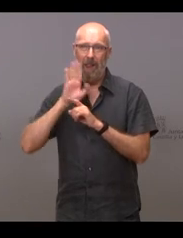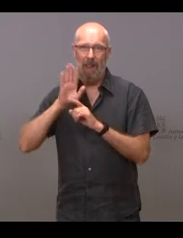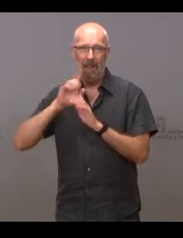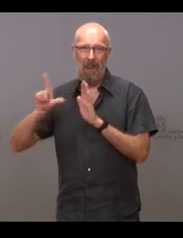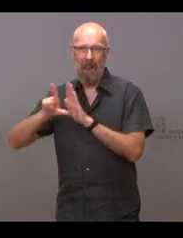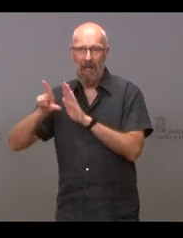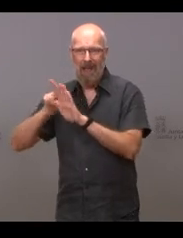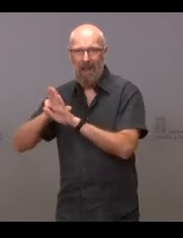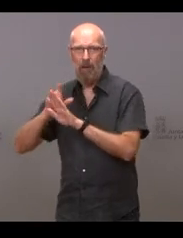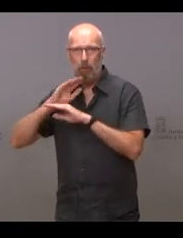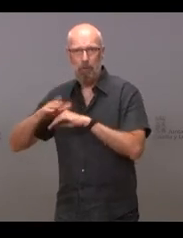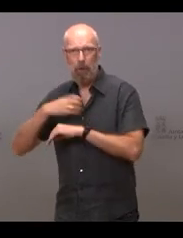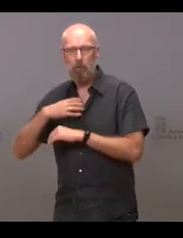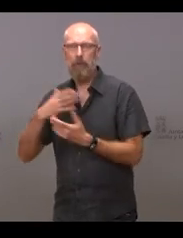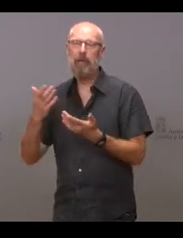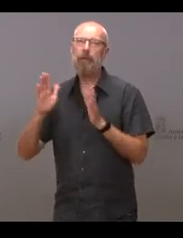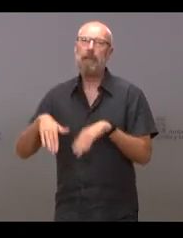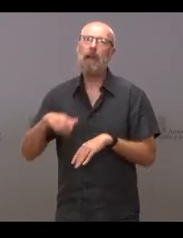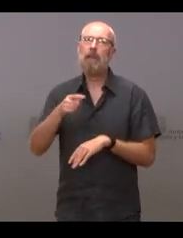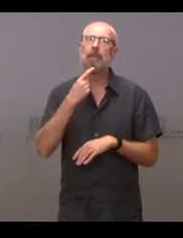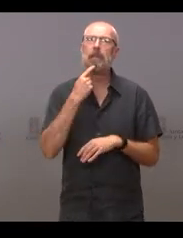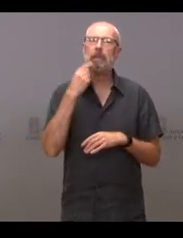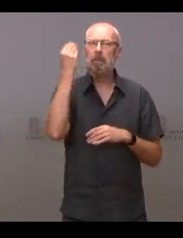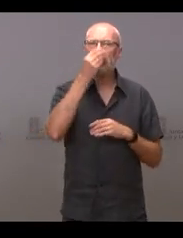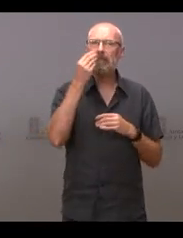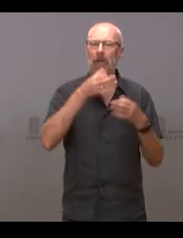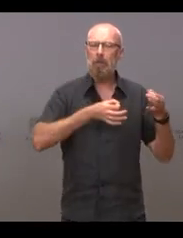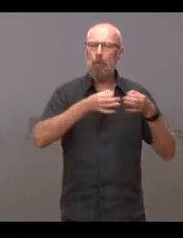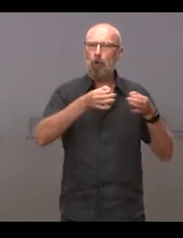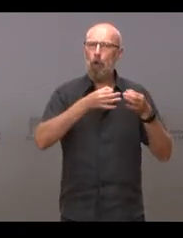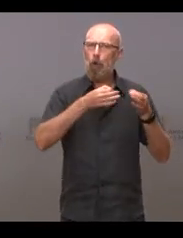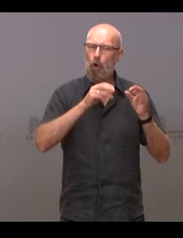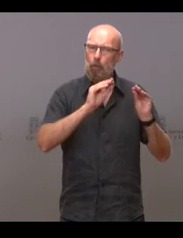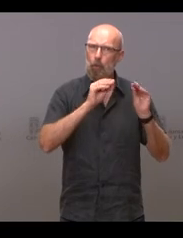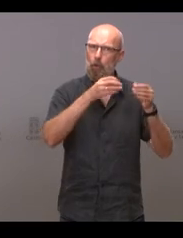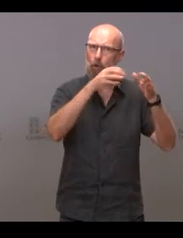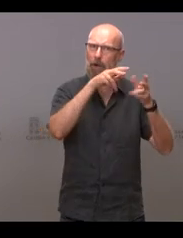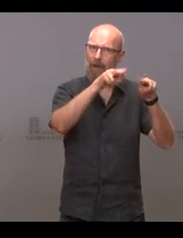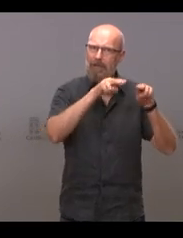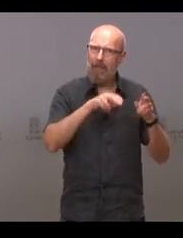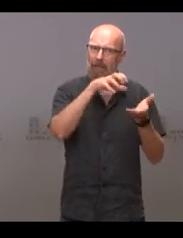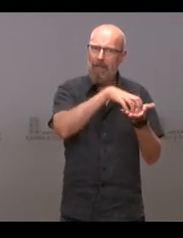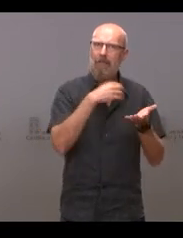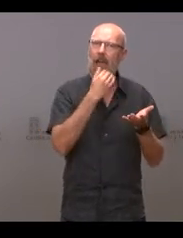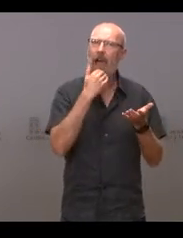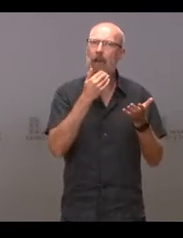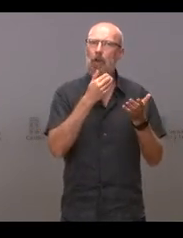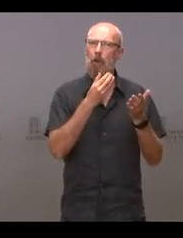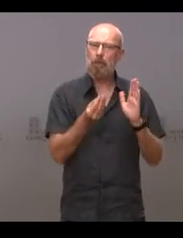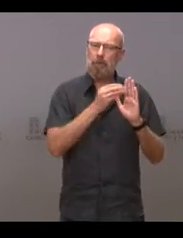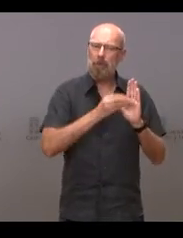las últimas semanas se han planteado darle alguna vuelta al protocolo de residencias y introducir algún tipo de restricción más,